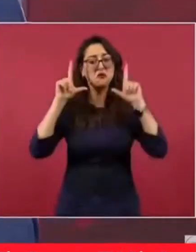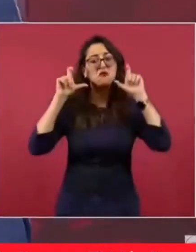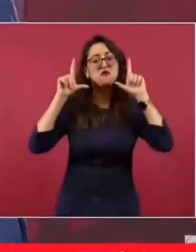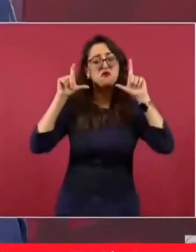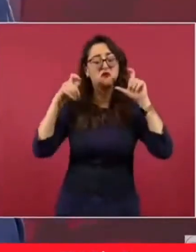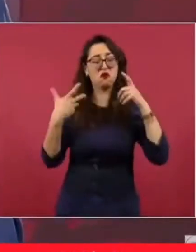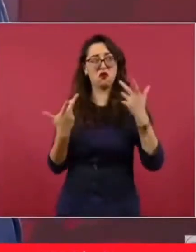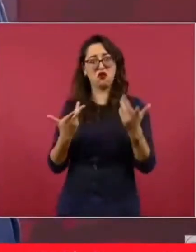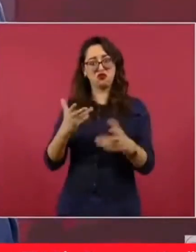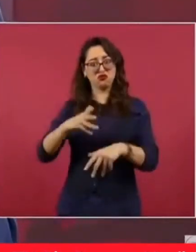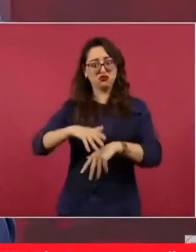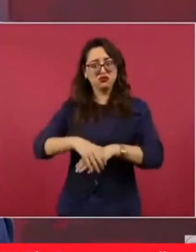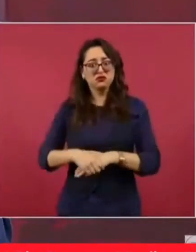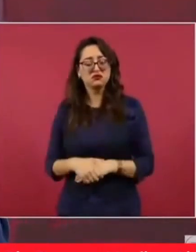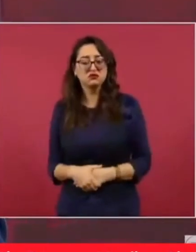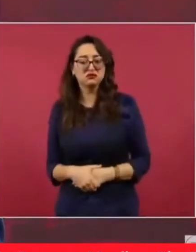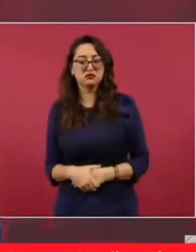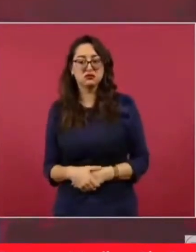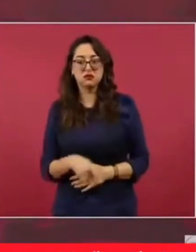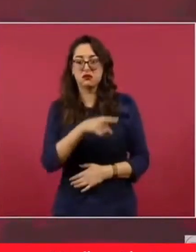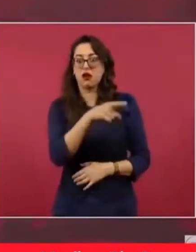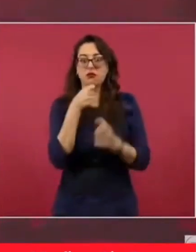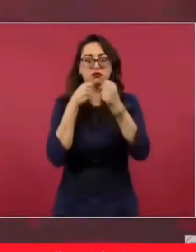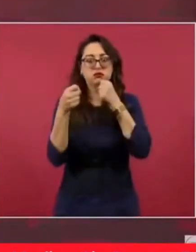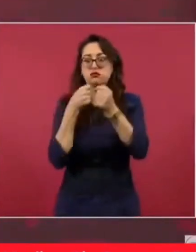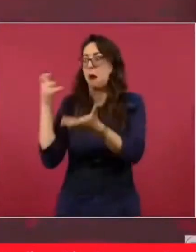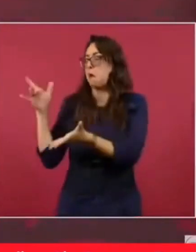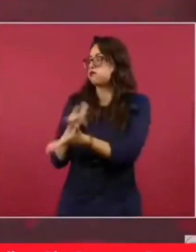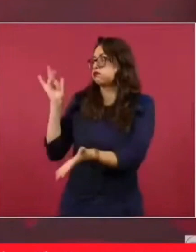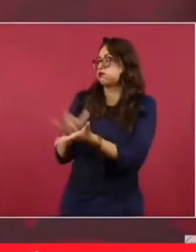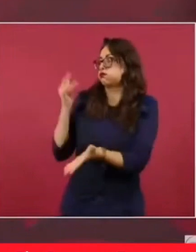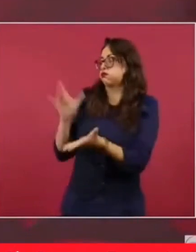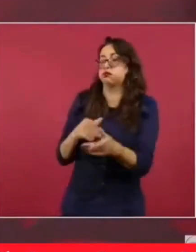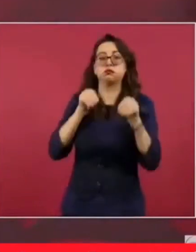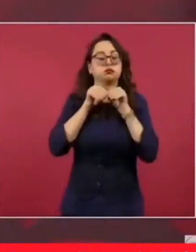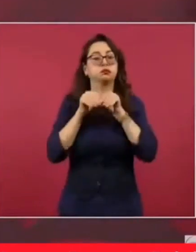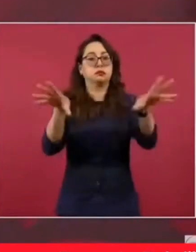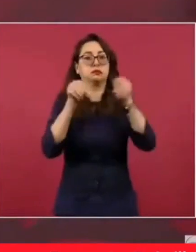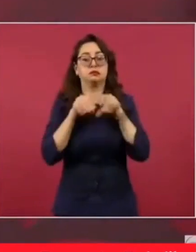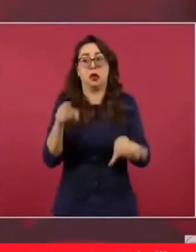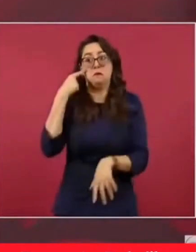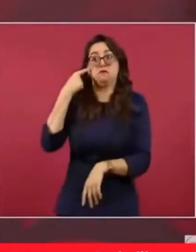desesperados.